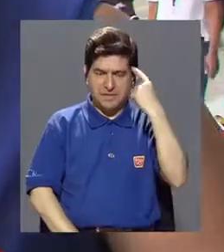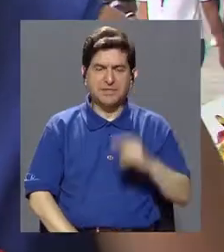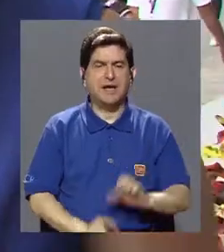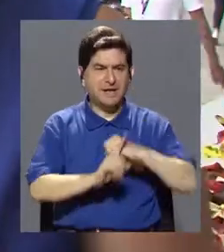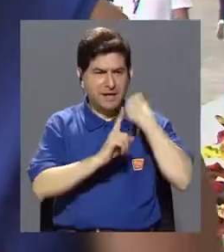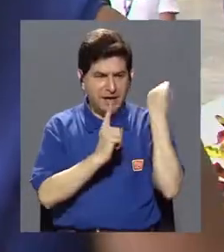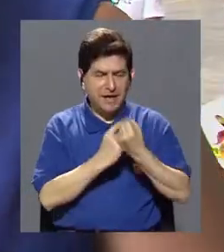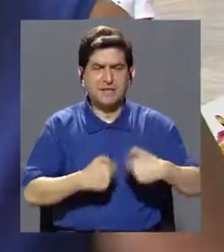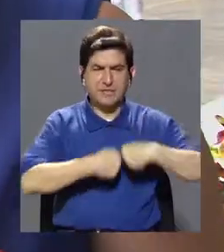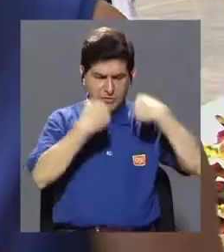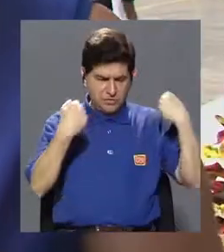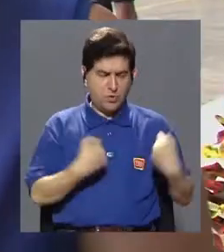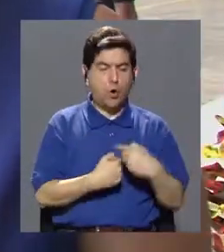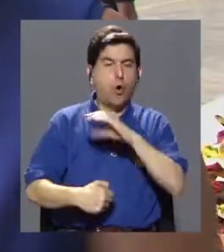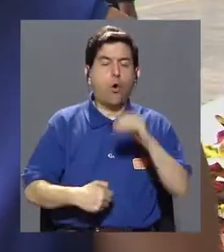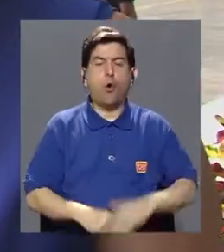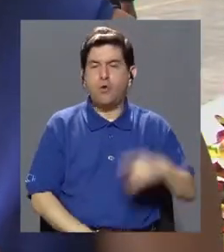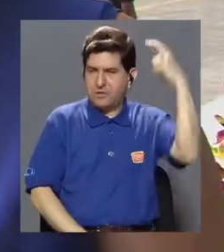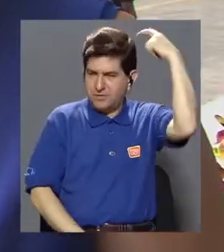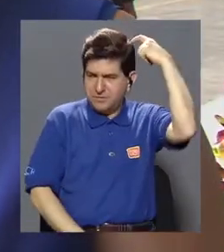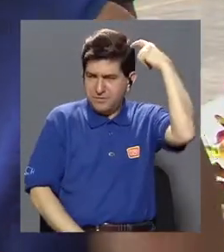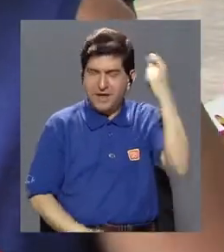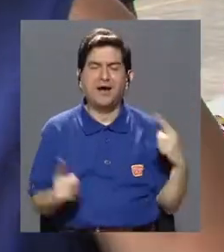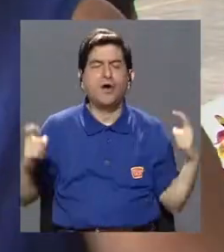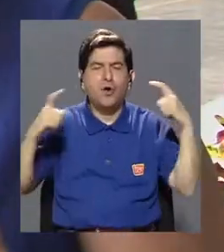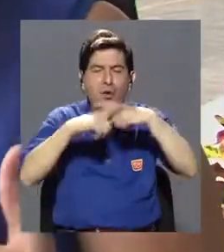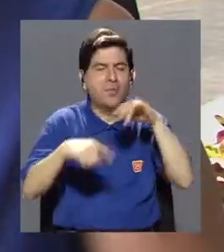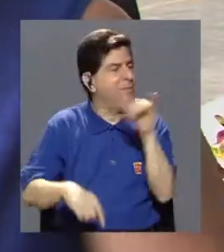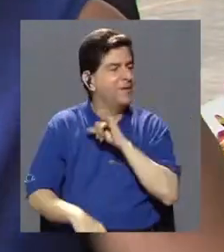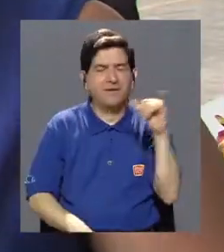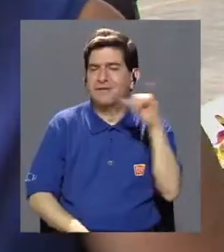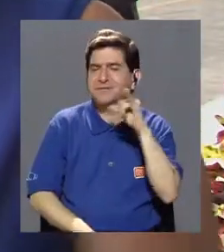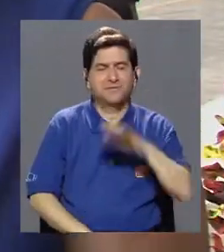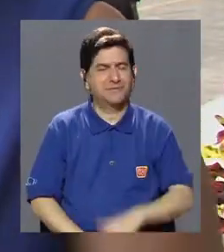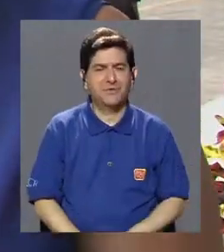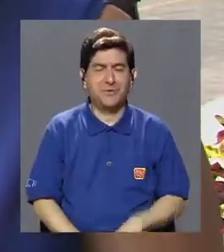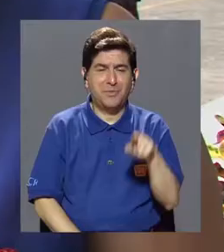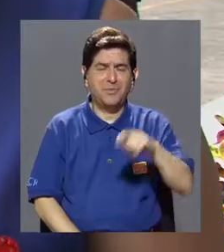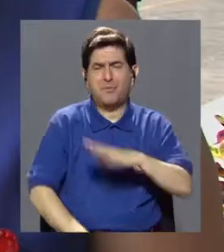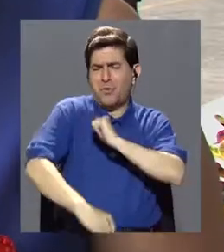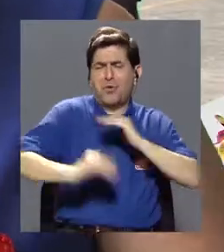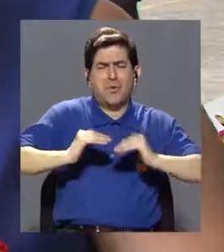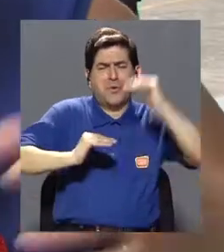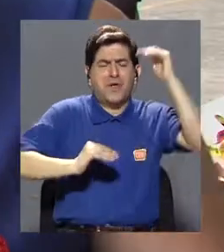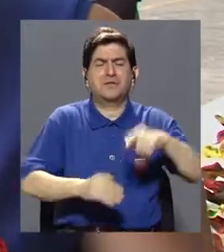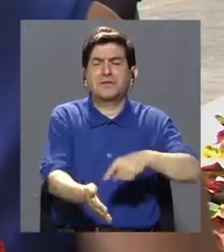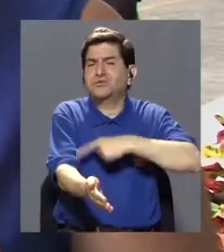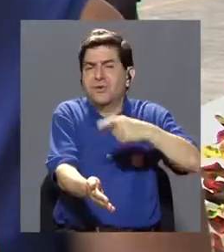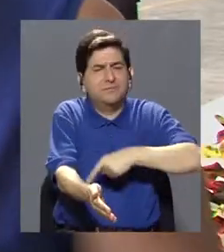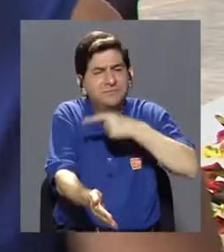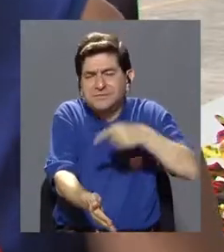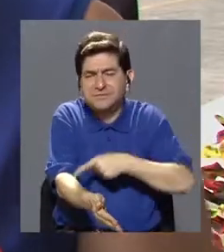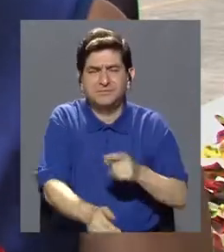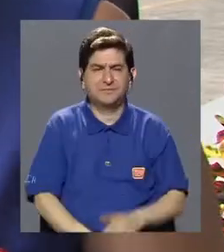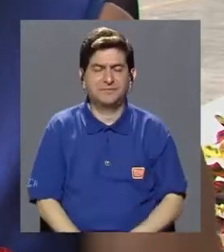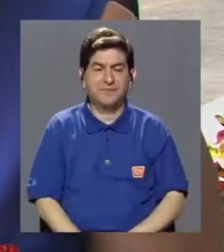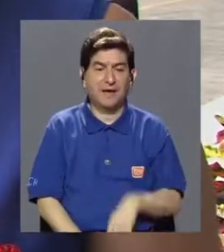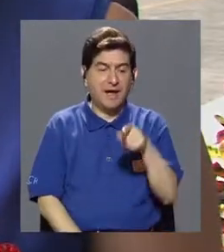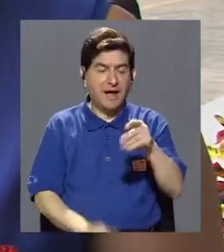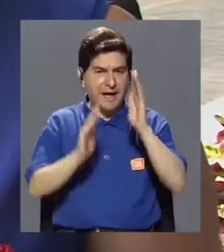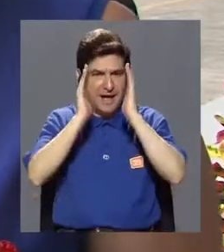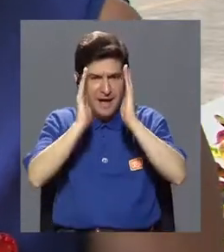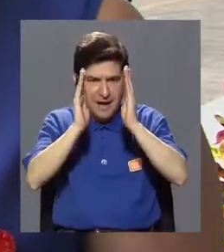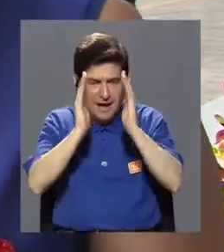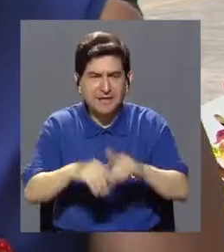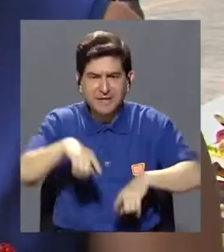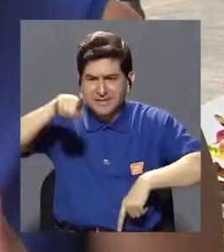que se comportan como una complicación de lo mismo, por la hipertensión, por la diabetes, entonces son abordados en la estadística como